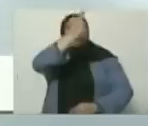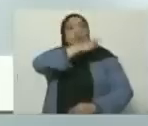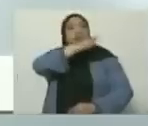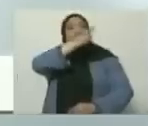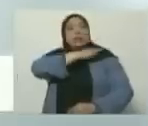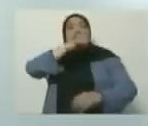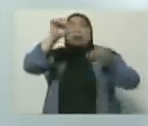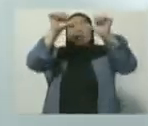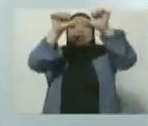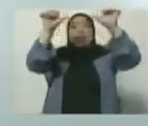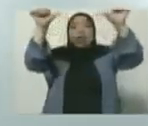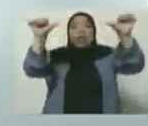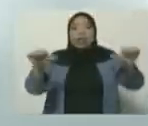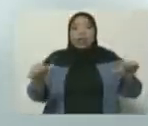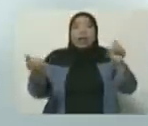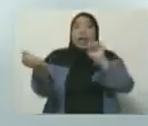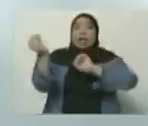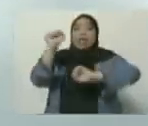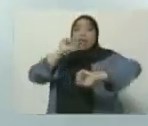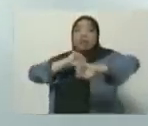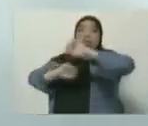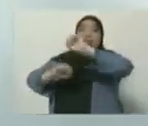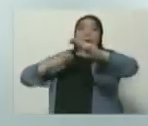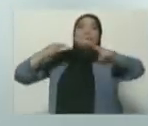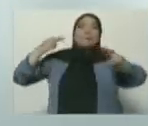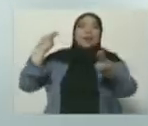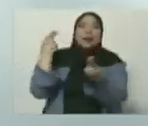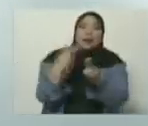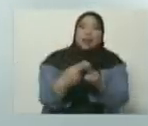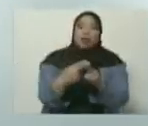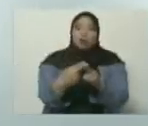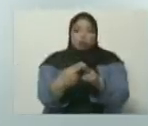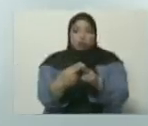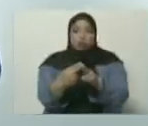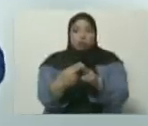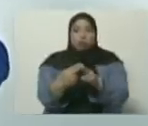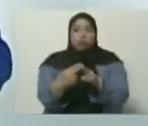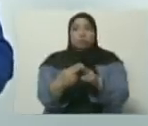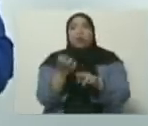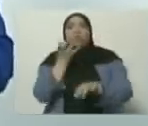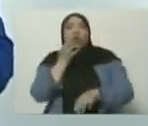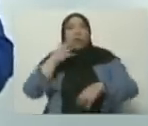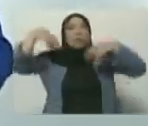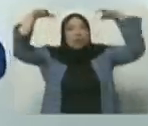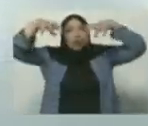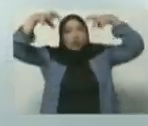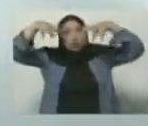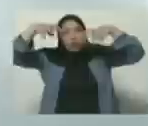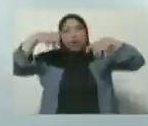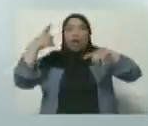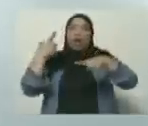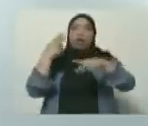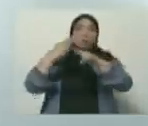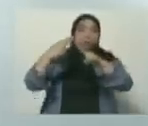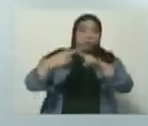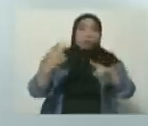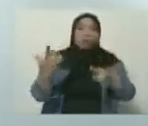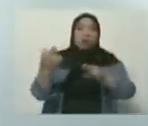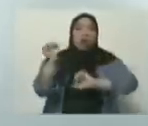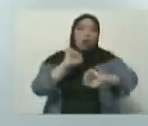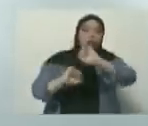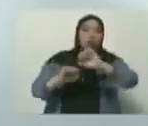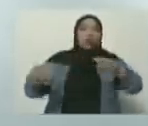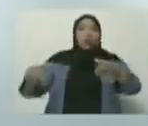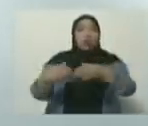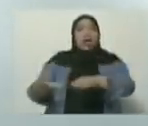sistema de prevención y gestión de riesgos. Justamente en ocasión de que ya la autoridad internacional, como lo advertía